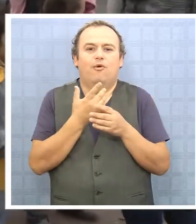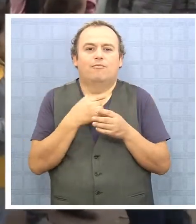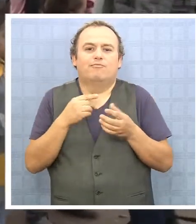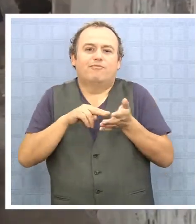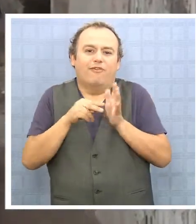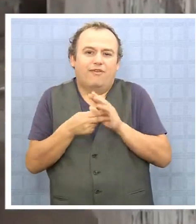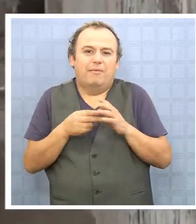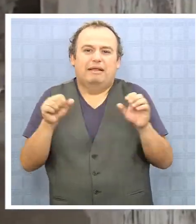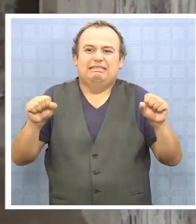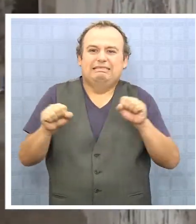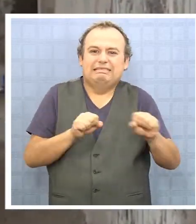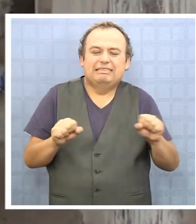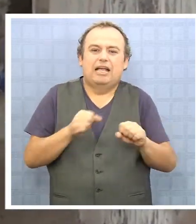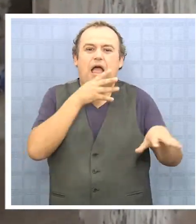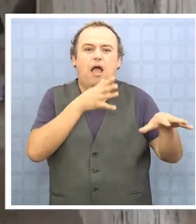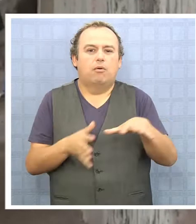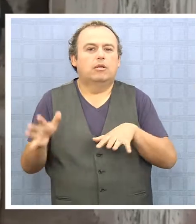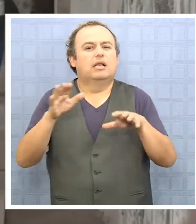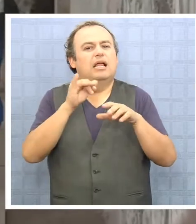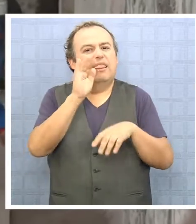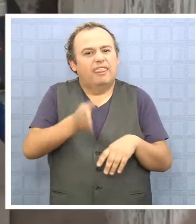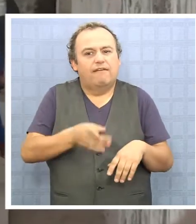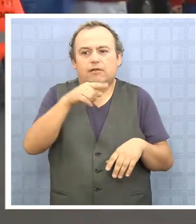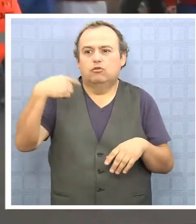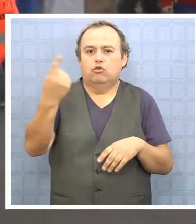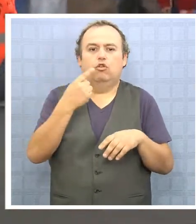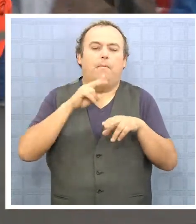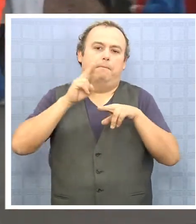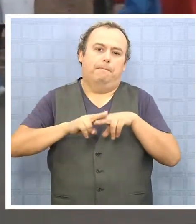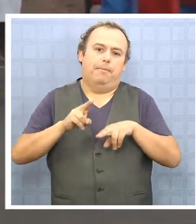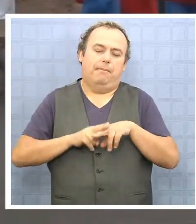Es por esto que debemos estar siempre preparados.